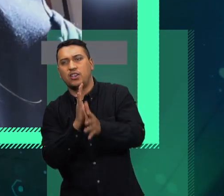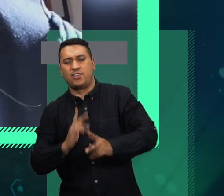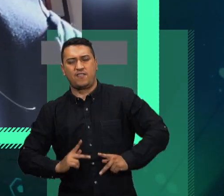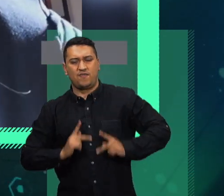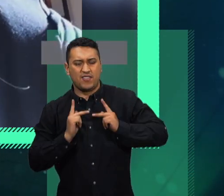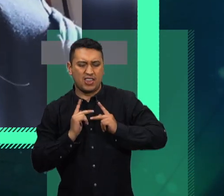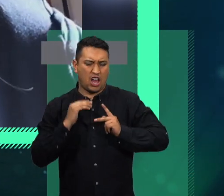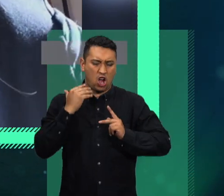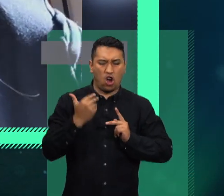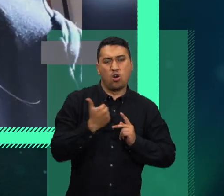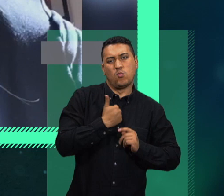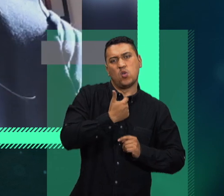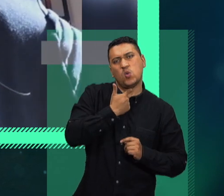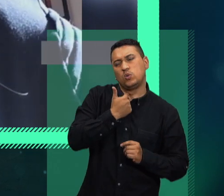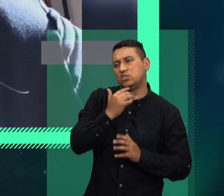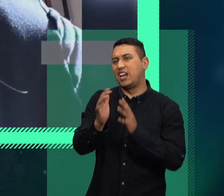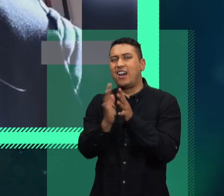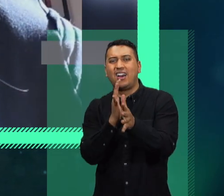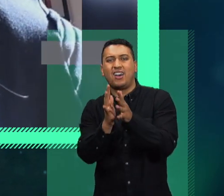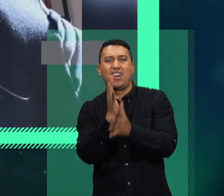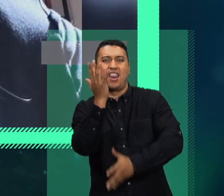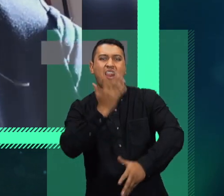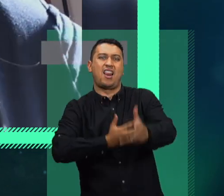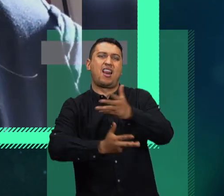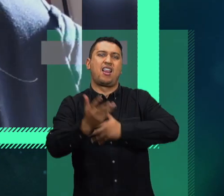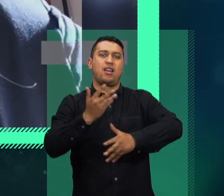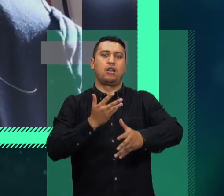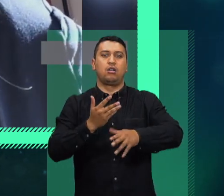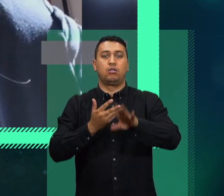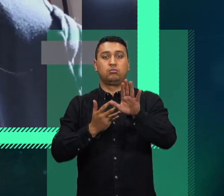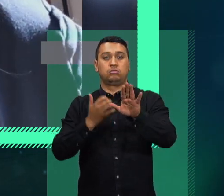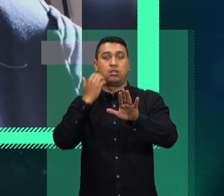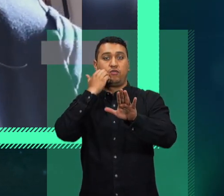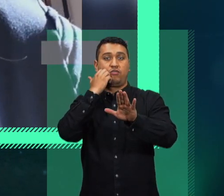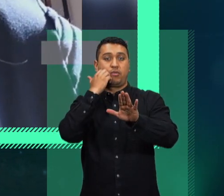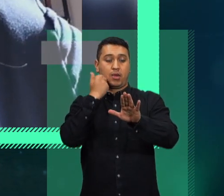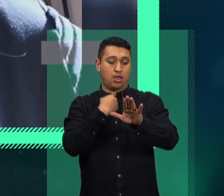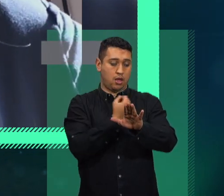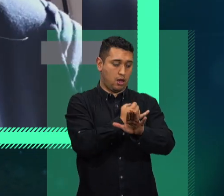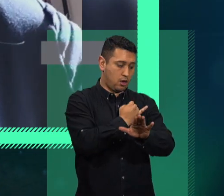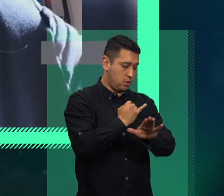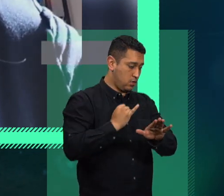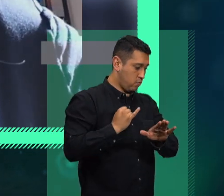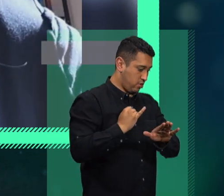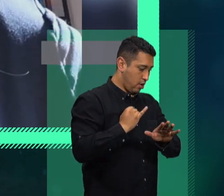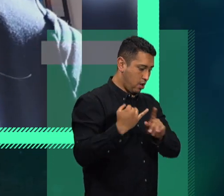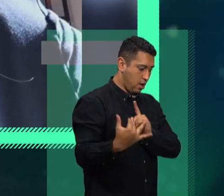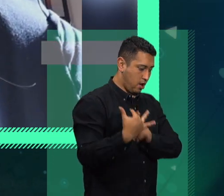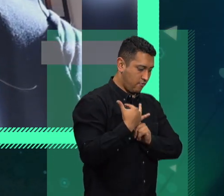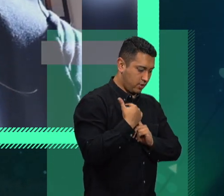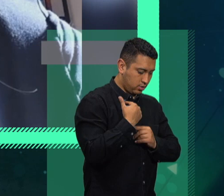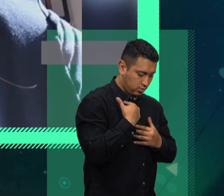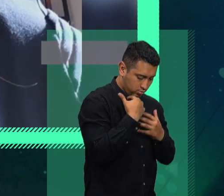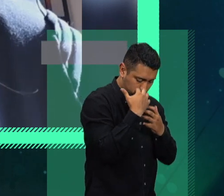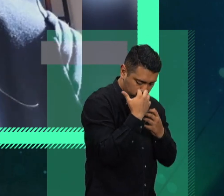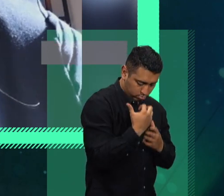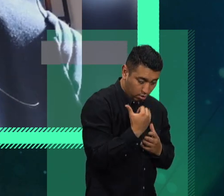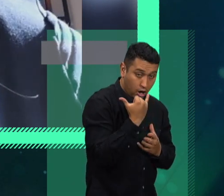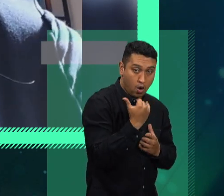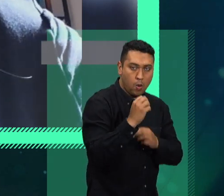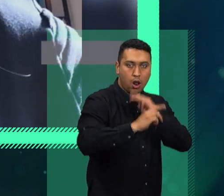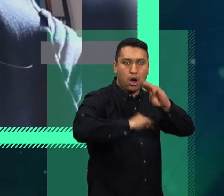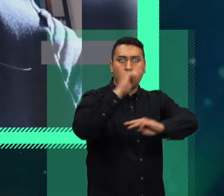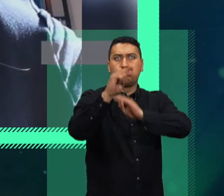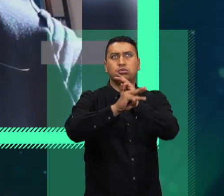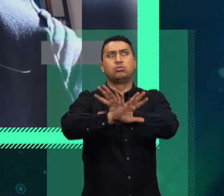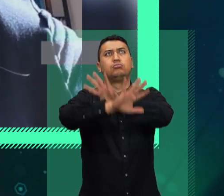sobre qué es lo normal, sobre qué es lo que puede ocurrir. Y una enfermedad a nivel individual suele alterar eso y lo que estamos viendo es una enfermedad a nivel global.